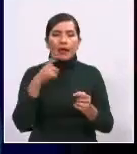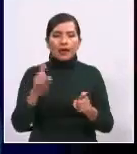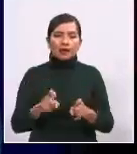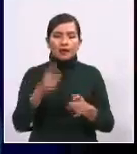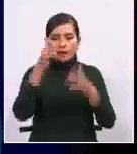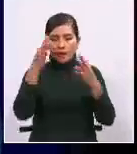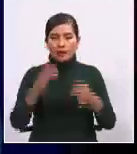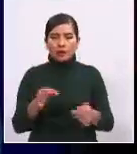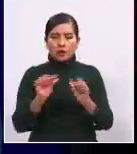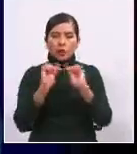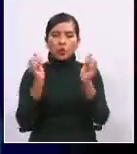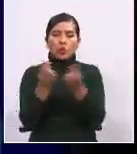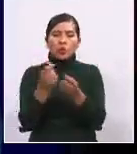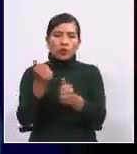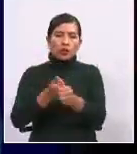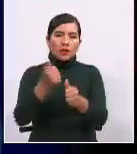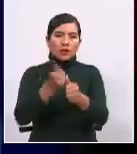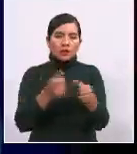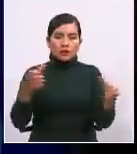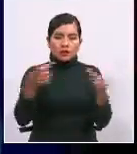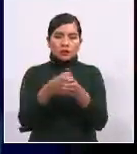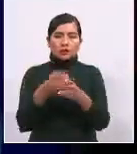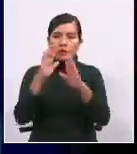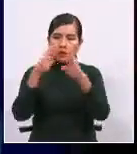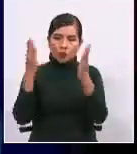tomar determinaciones dentro de cada unidad educativa. Puede...